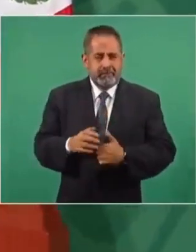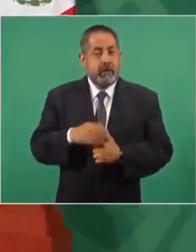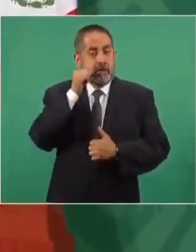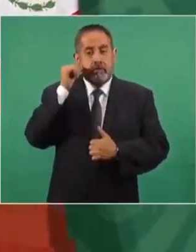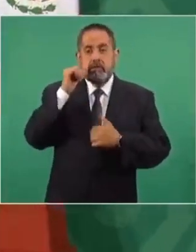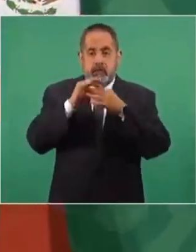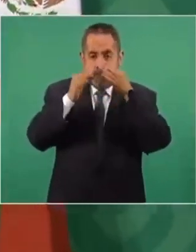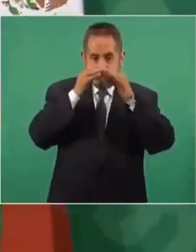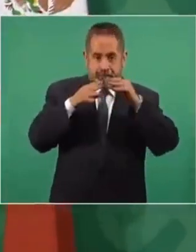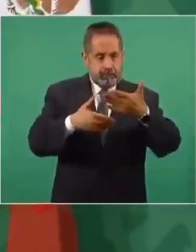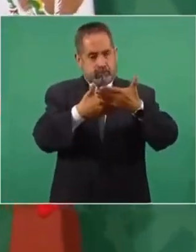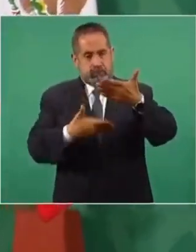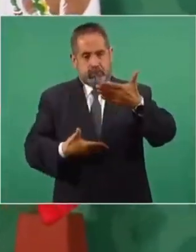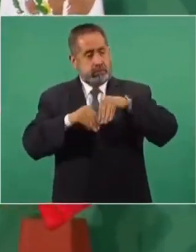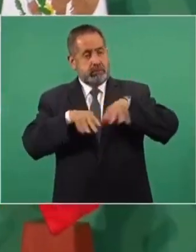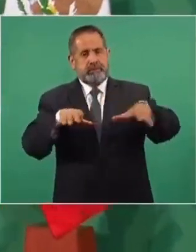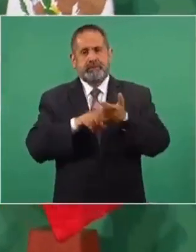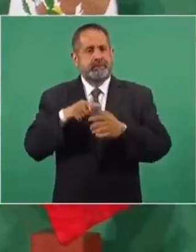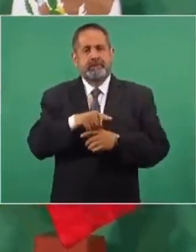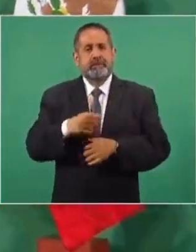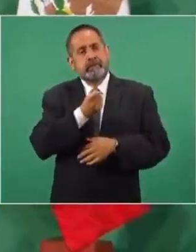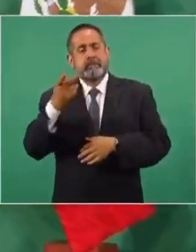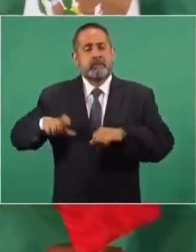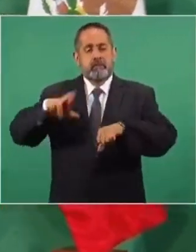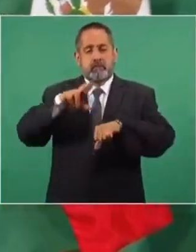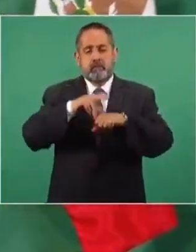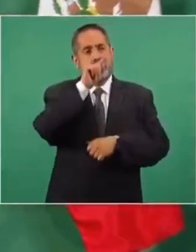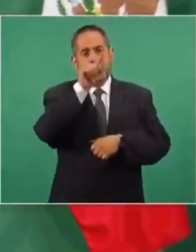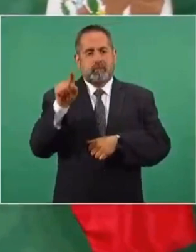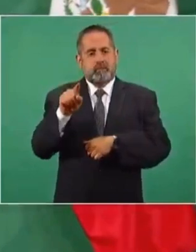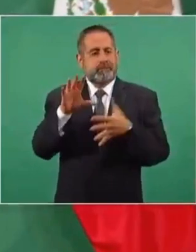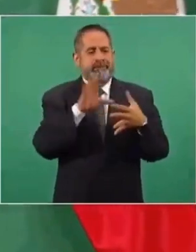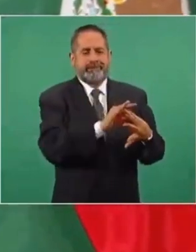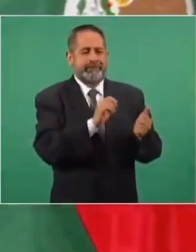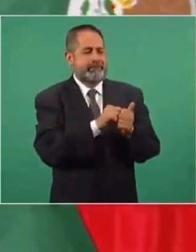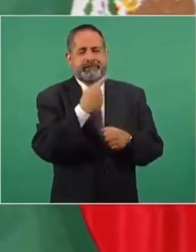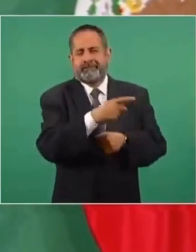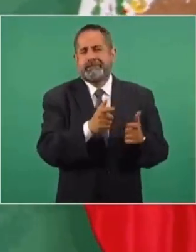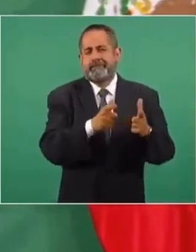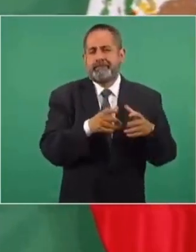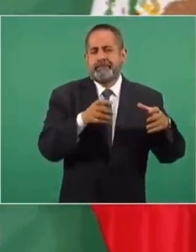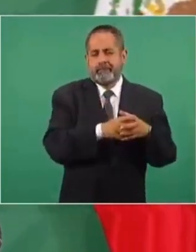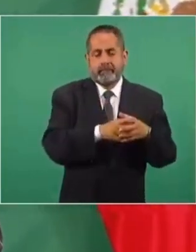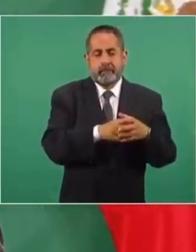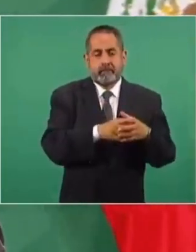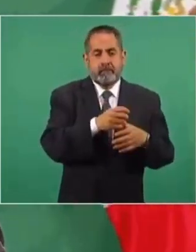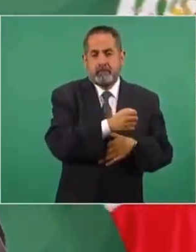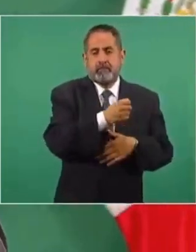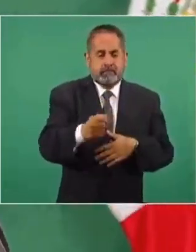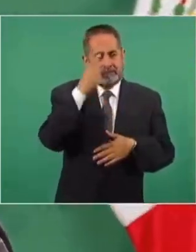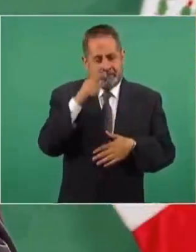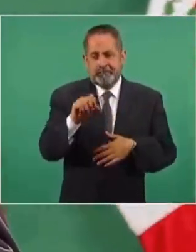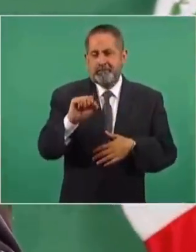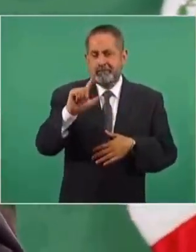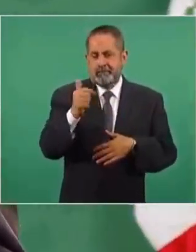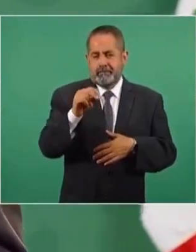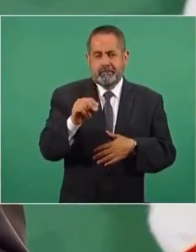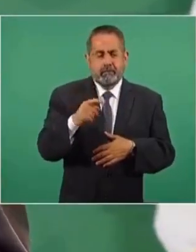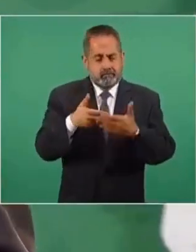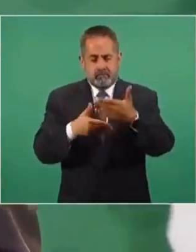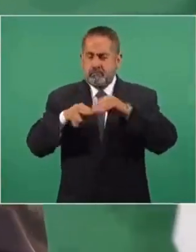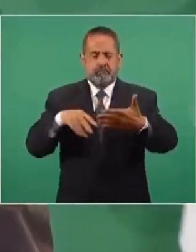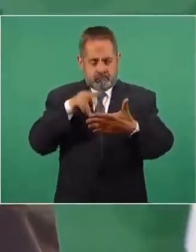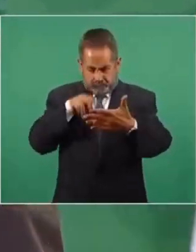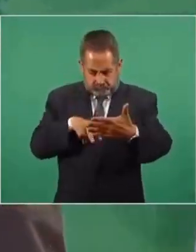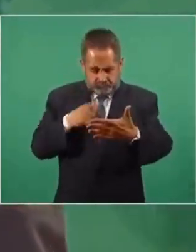Ayer salió un manifiesto de gobernadores afines al partido que postuló a Félix Salgado Macedonio, que me